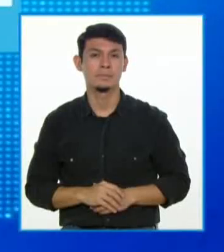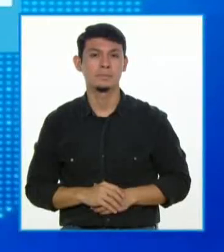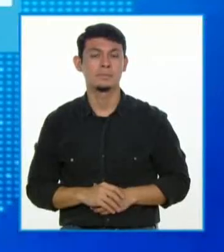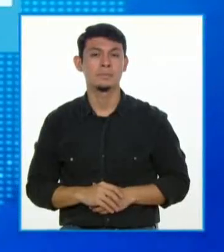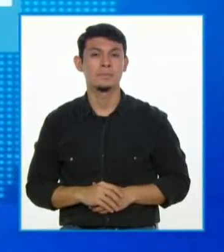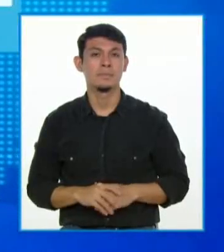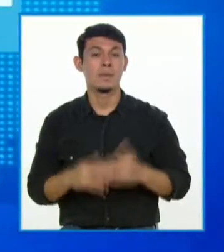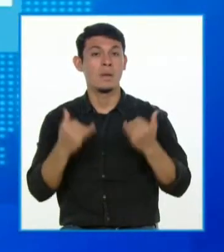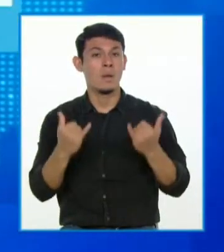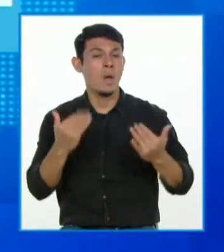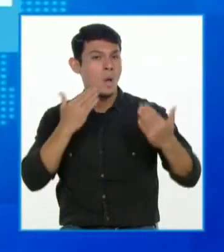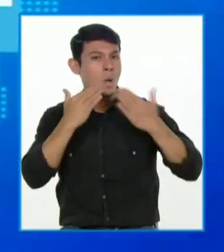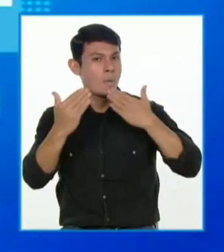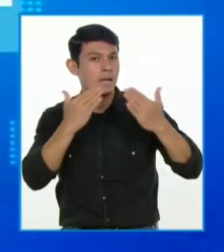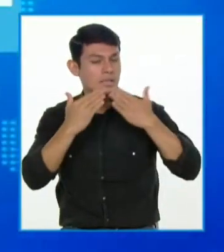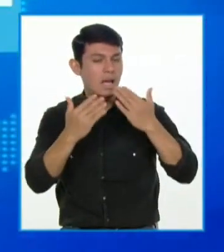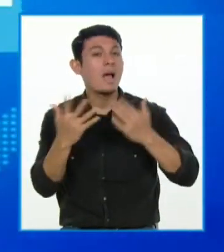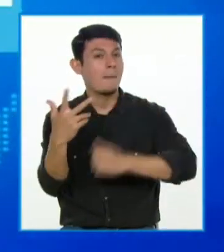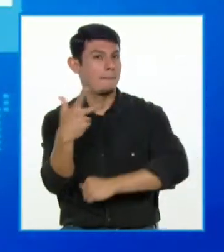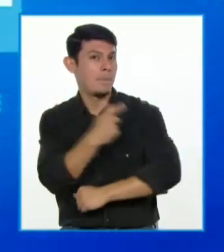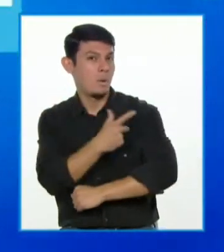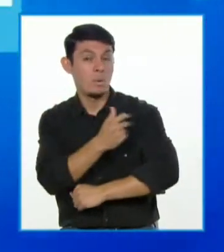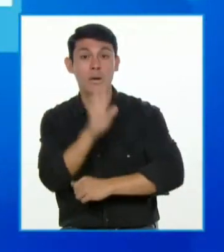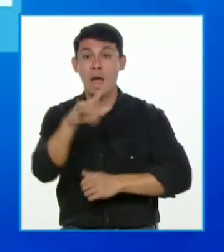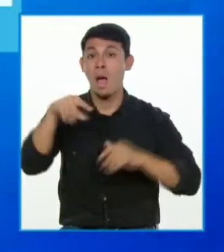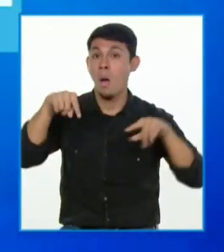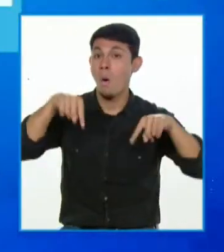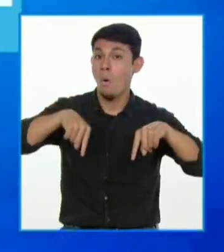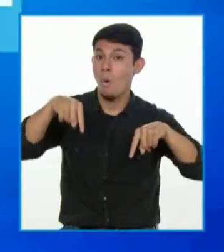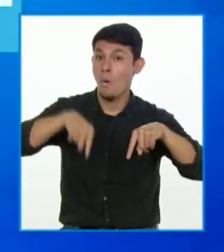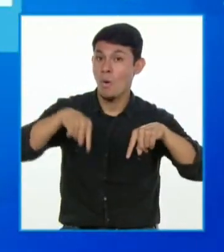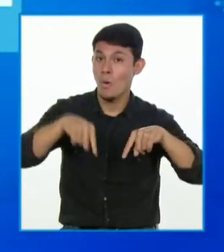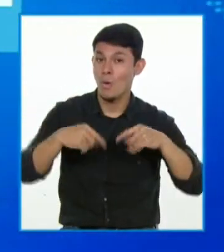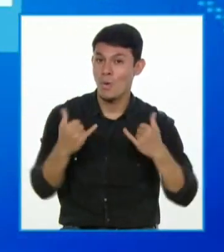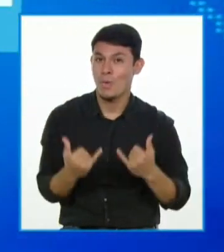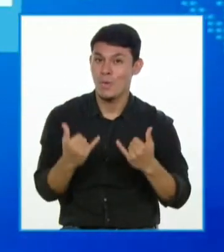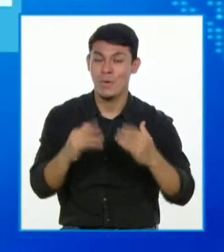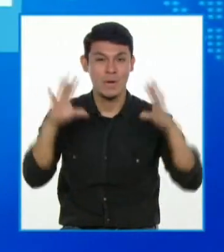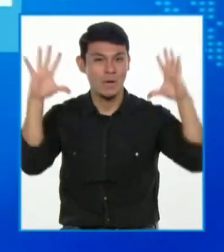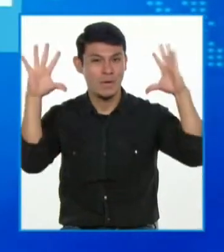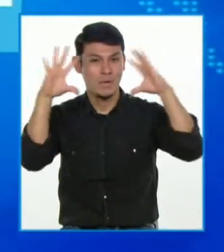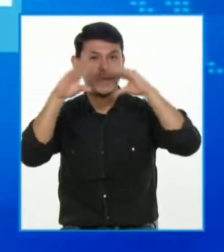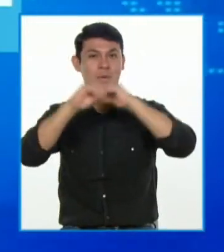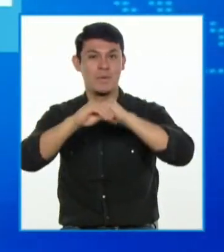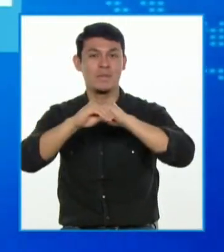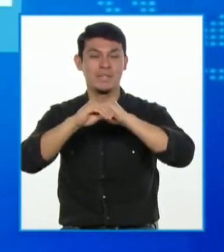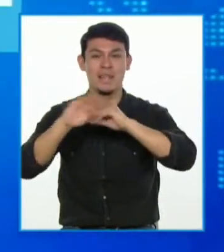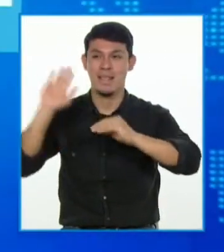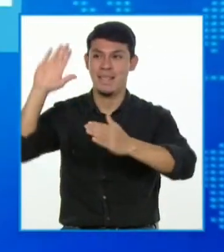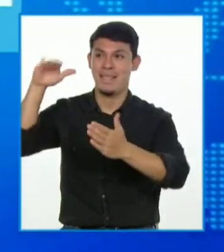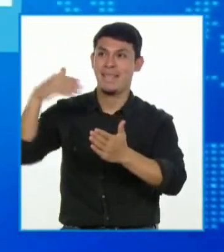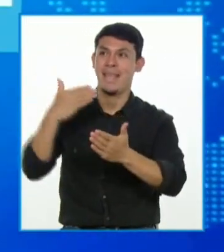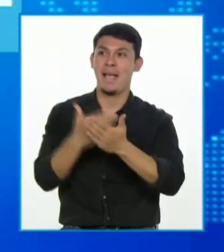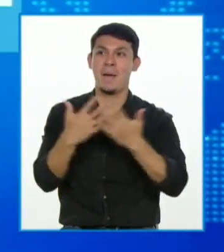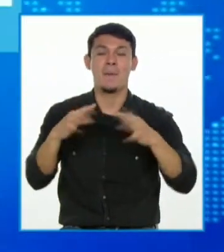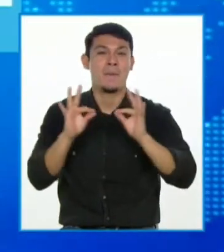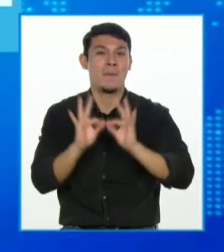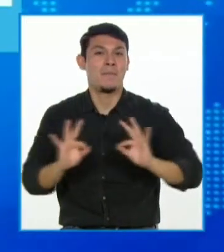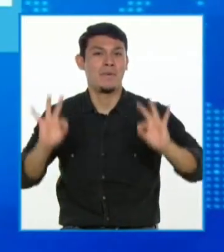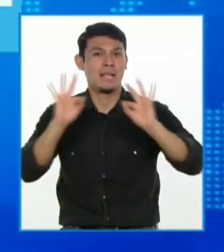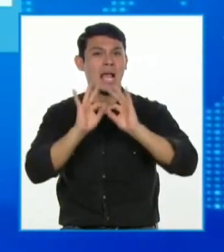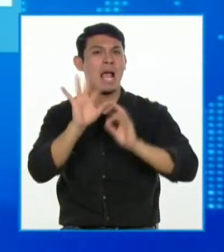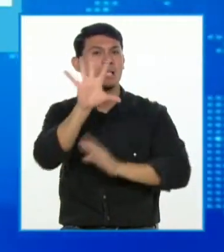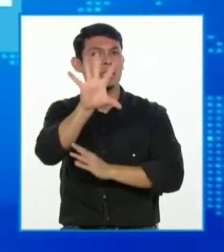Vamos ahora a conversar sobre las vacunas, porque hoy, por la noche, van a llegar este lote importante de 50.000